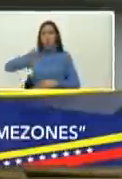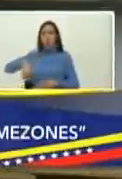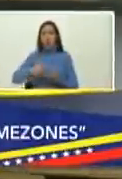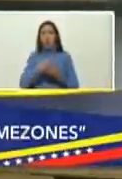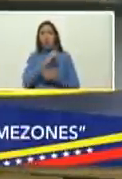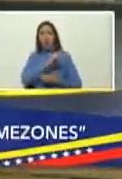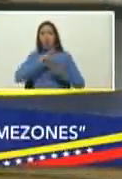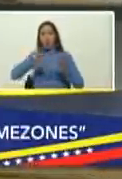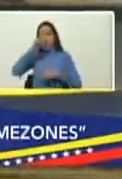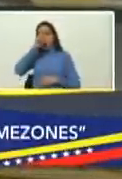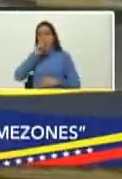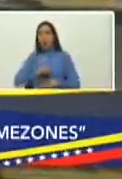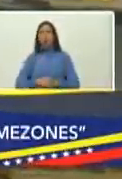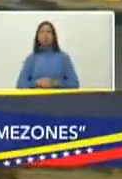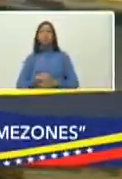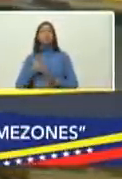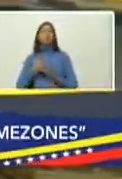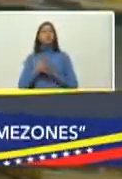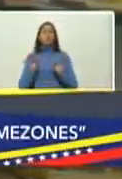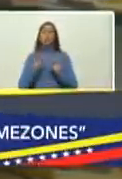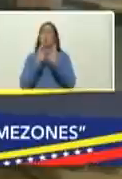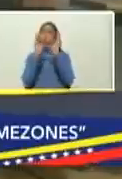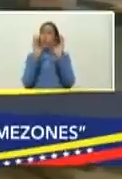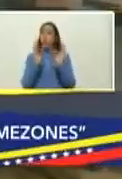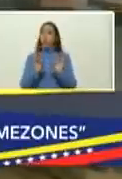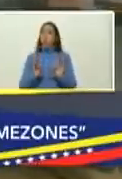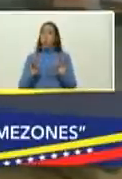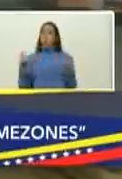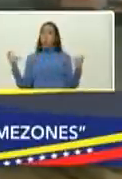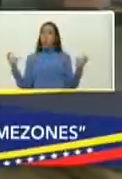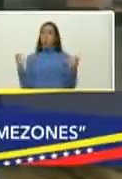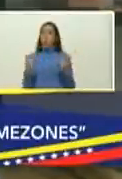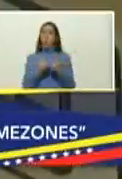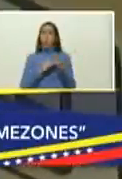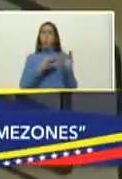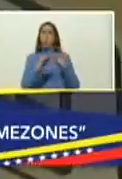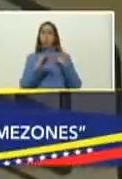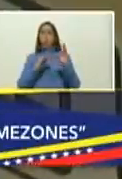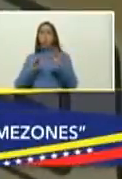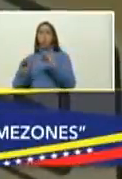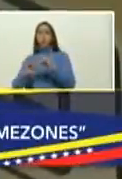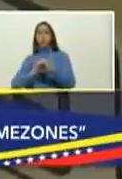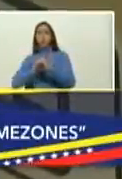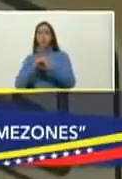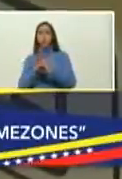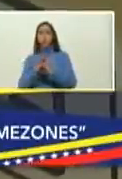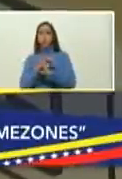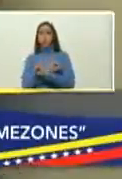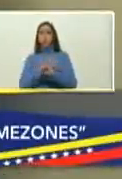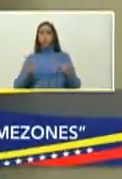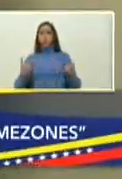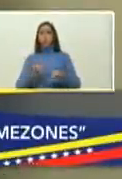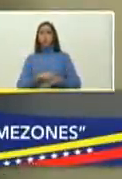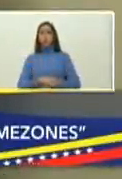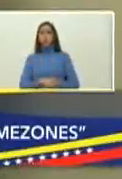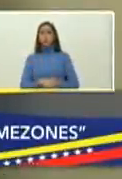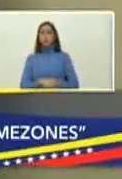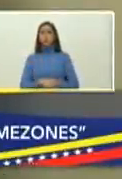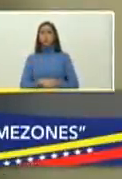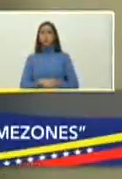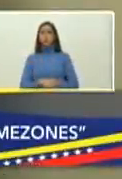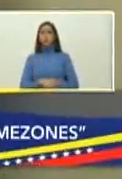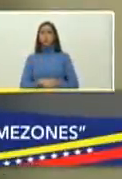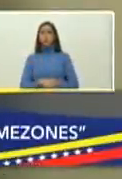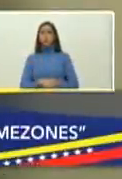años de edad esto como mecanismo para disminuir el contagio del COVID-19 y cortar la cadena de transmisión presidente si